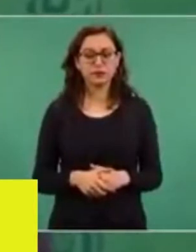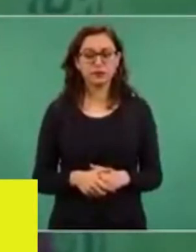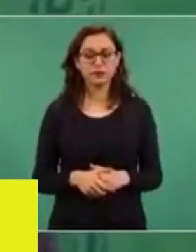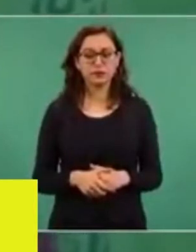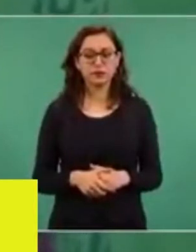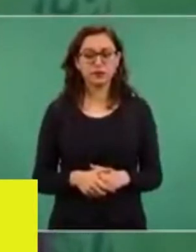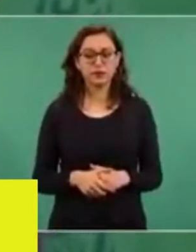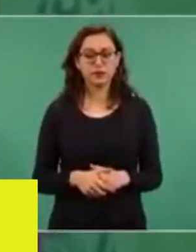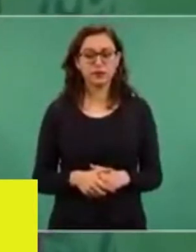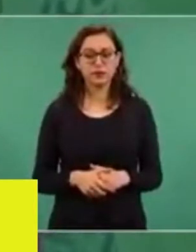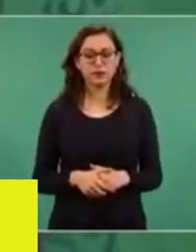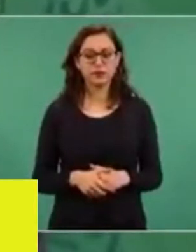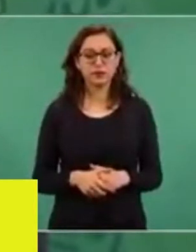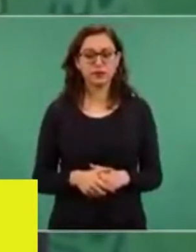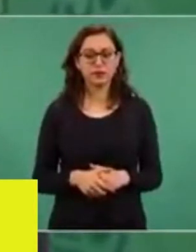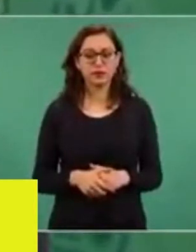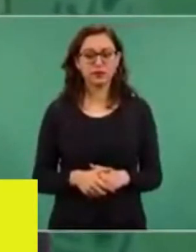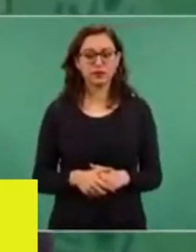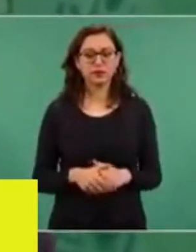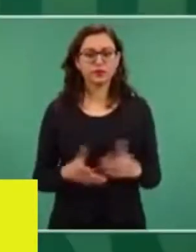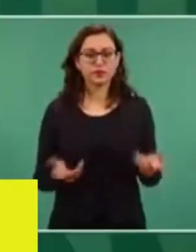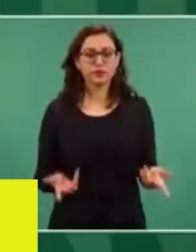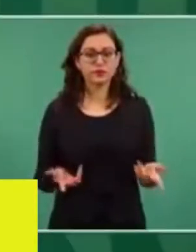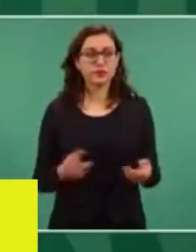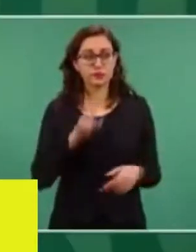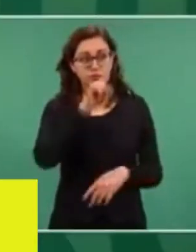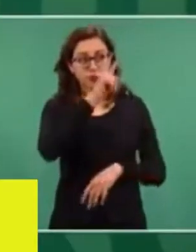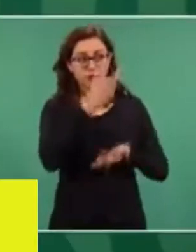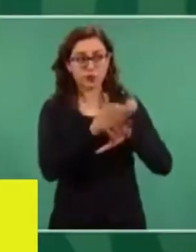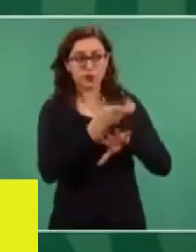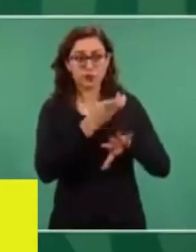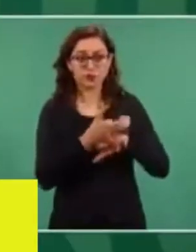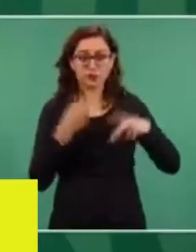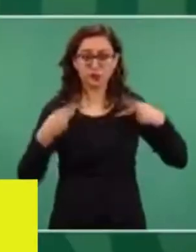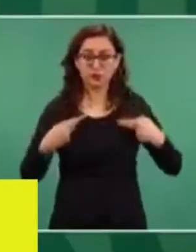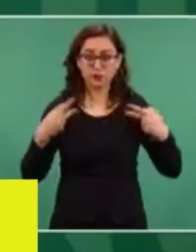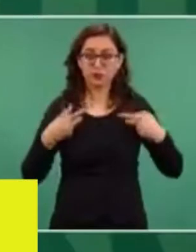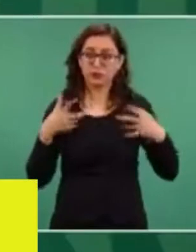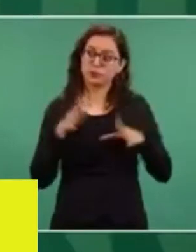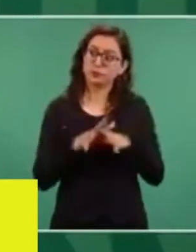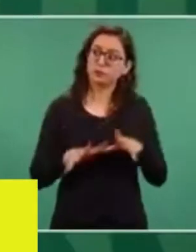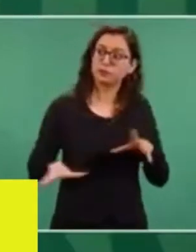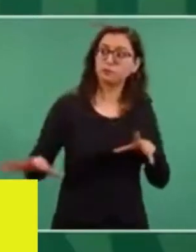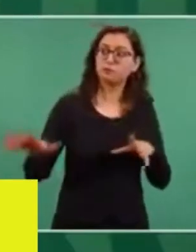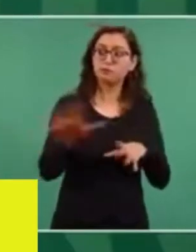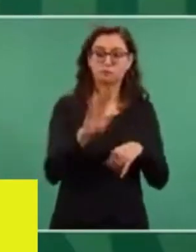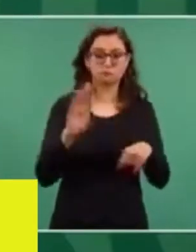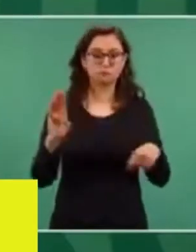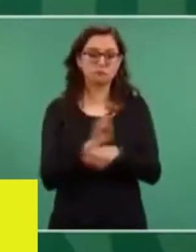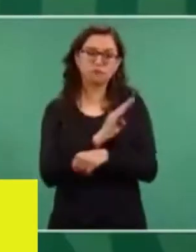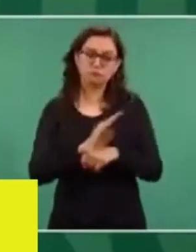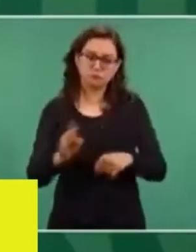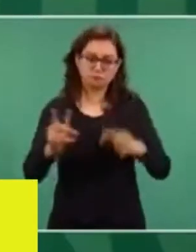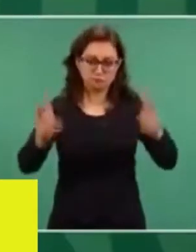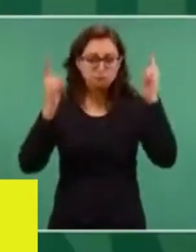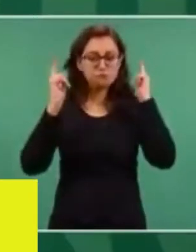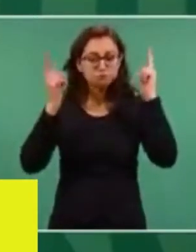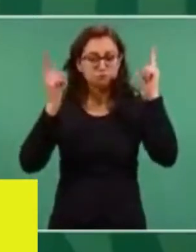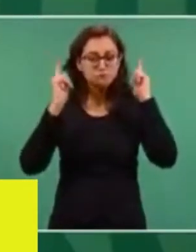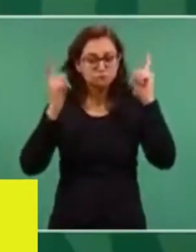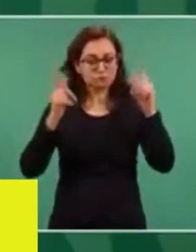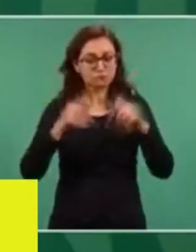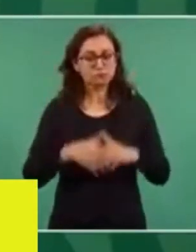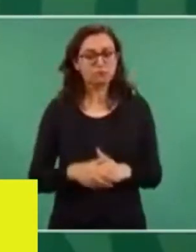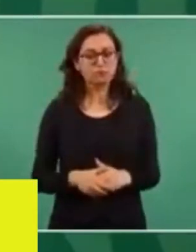para bien del pueblo de Estados Unidos, que